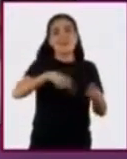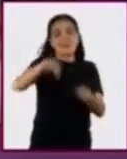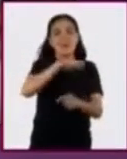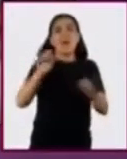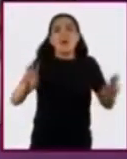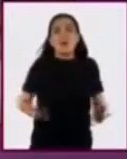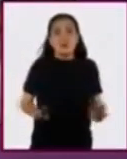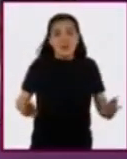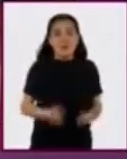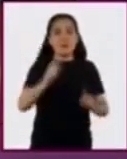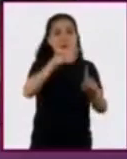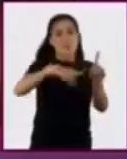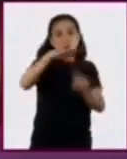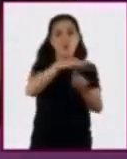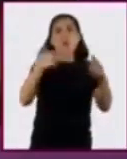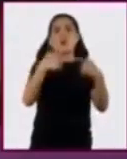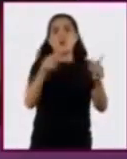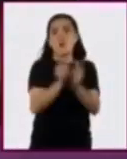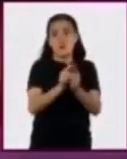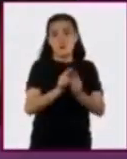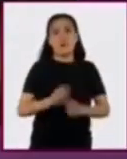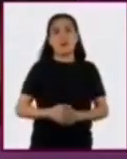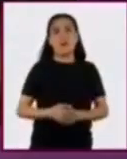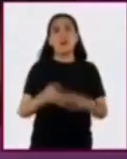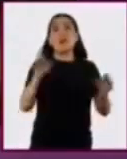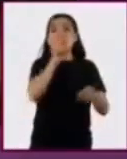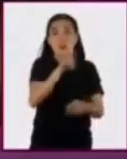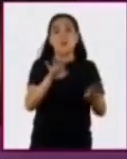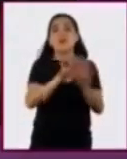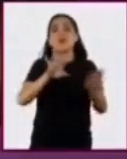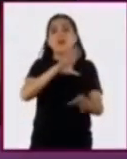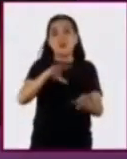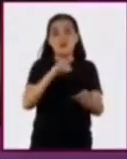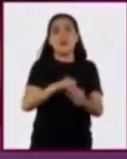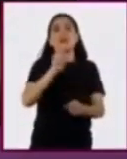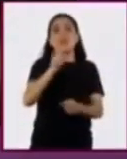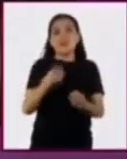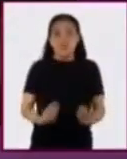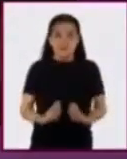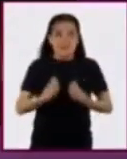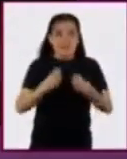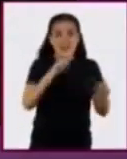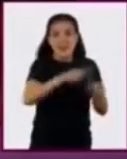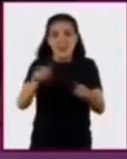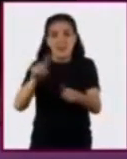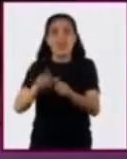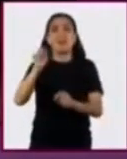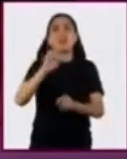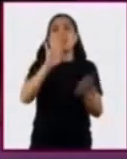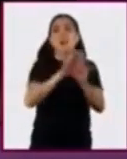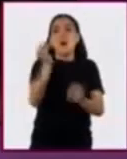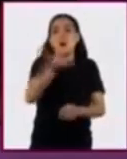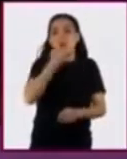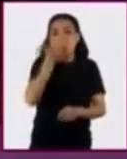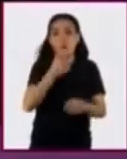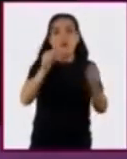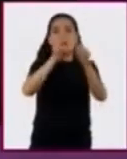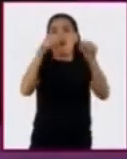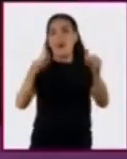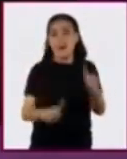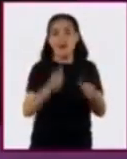a una sociedad o grupo social, incluyendo modos de vida, ceremonias, arte,